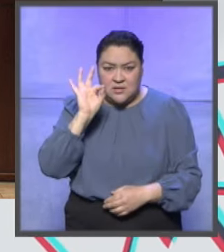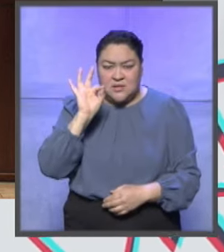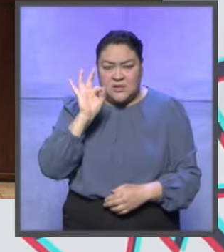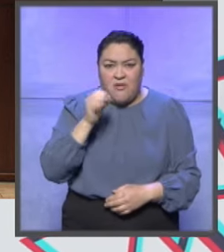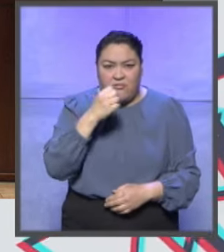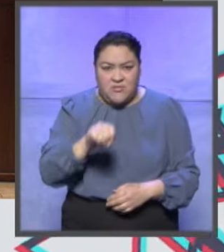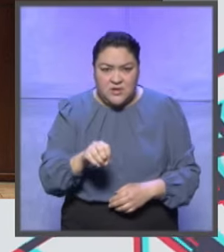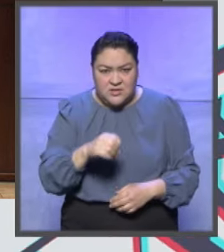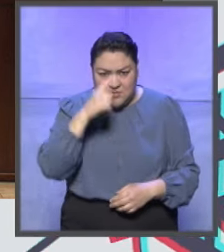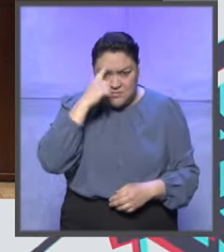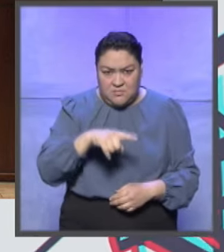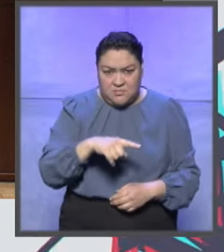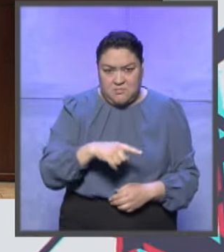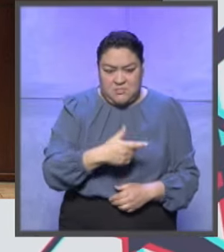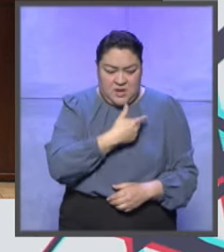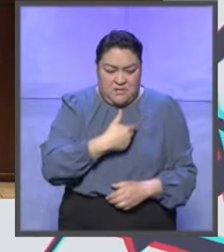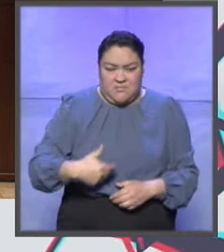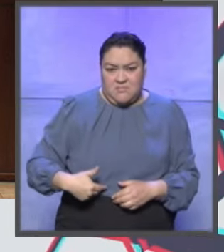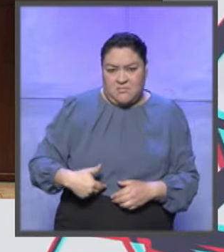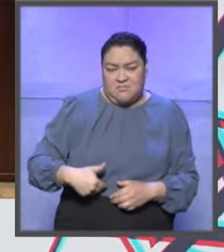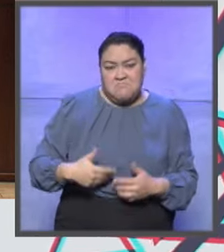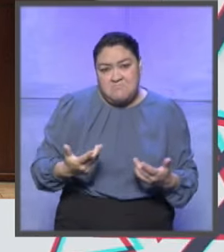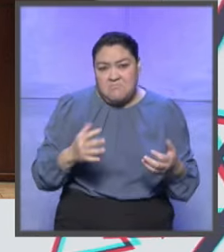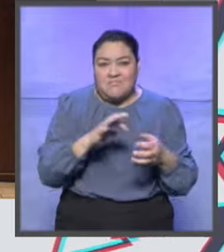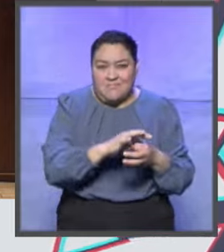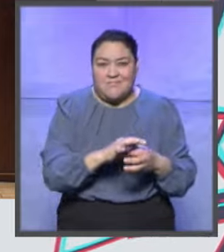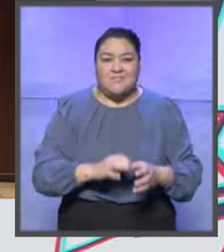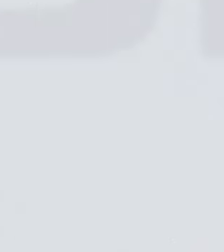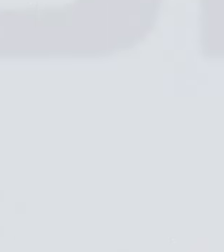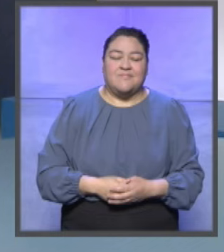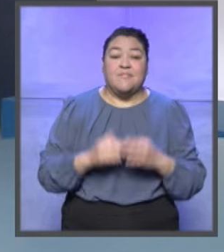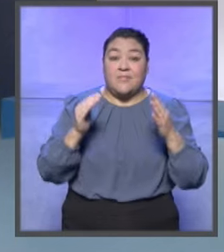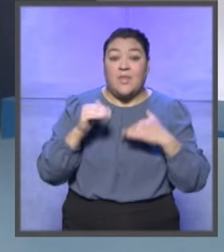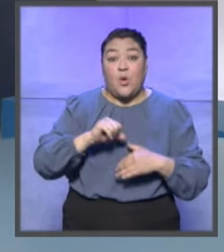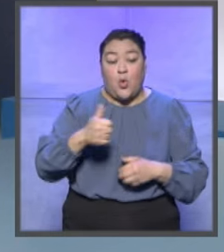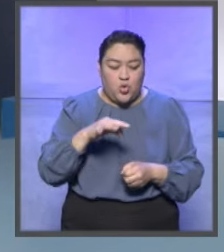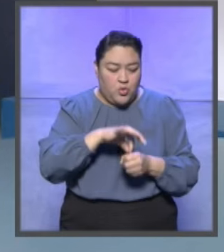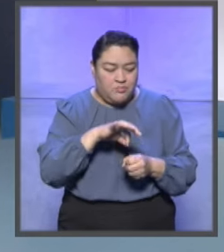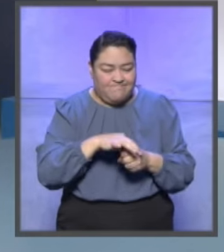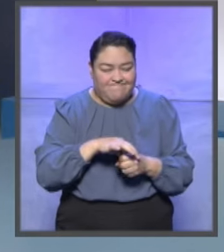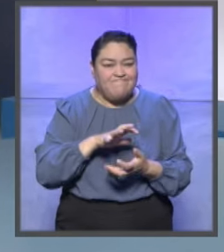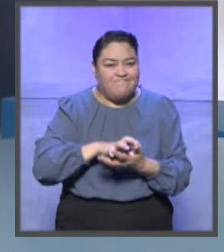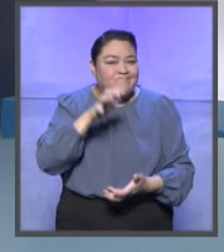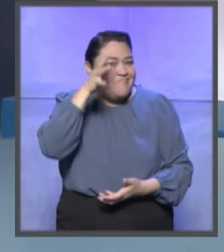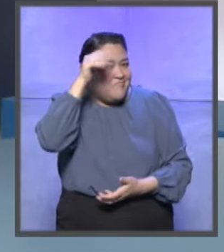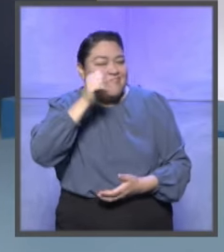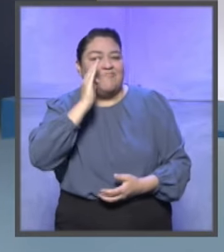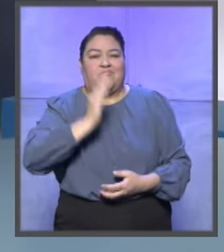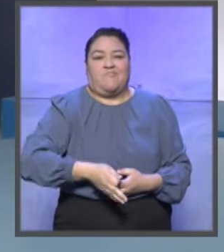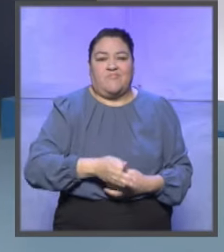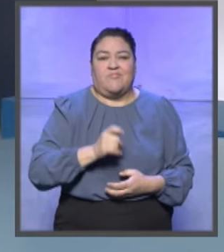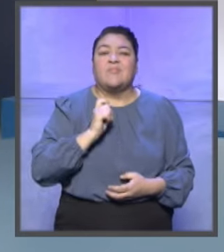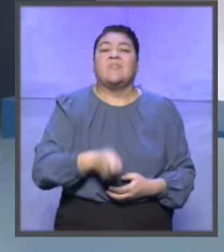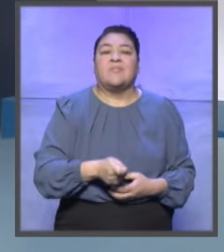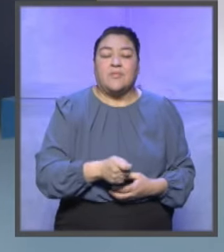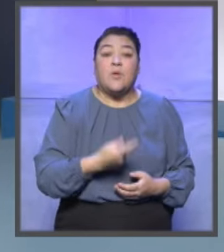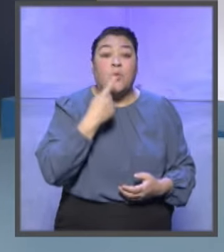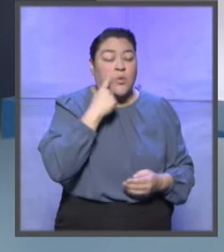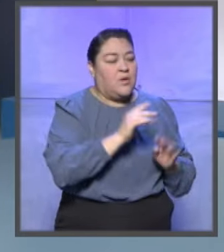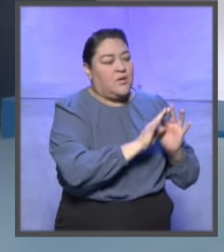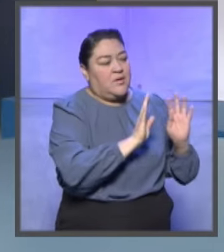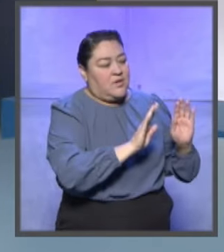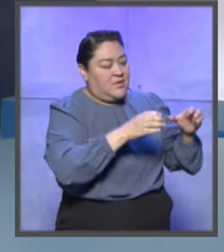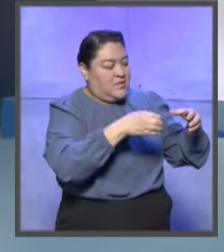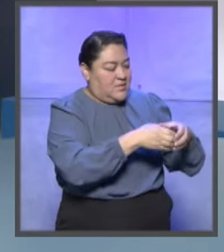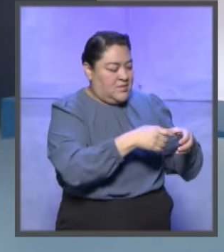para ocupar el cargo de presidencia de la República. Por mayoría de votos, las y los magistrados confirmaron el acuerdo